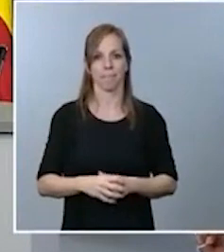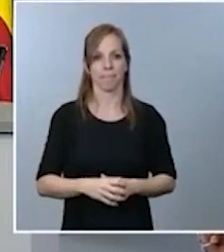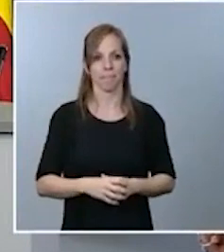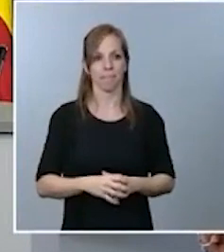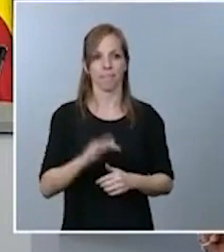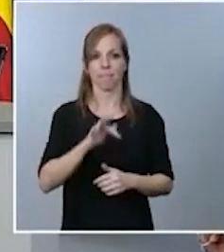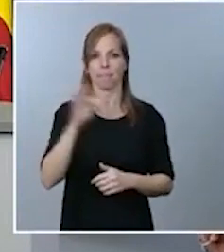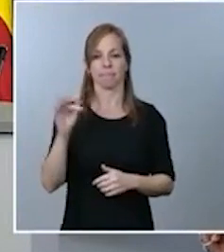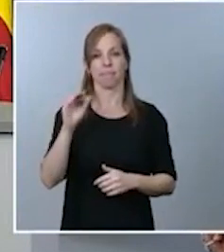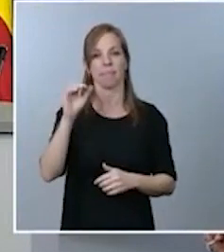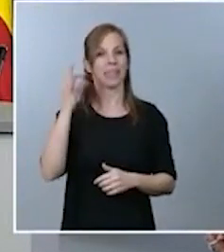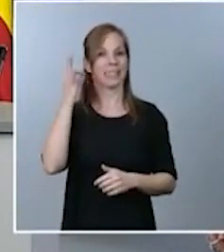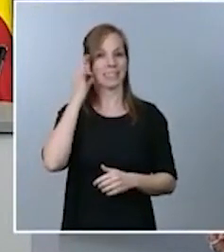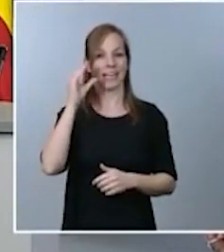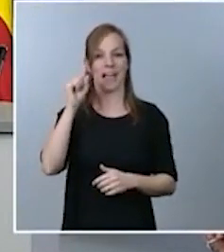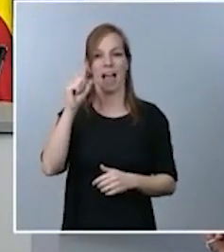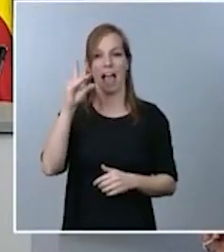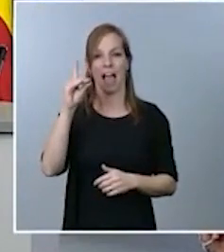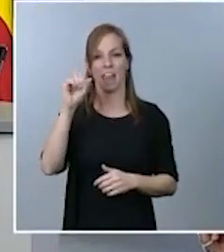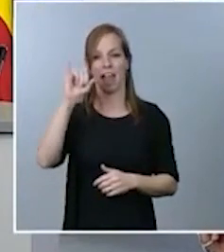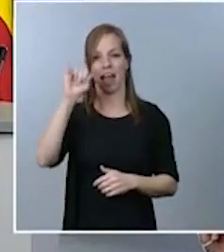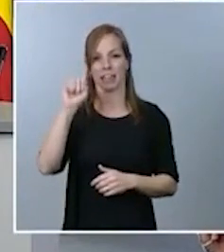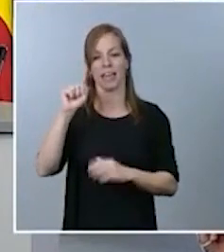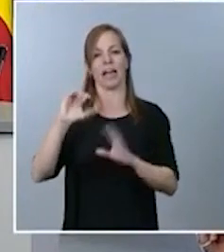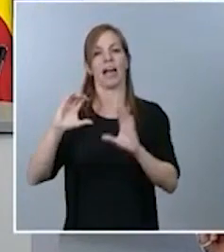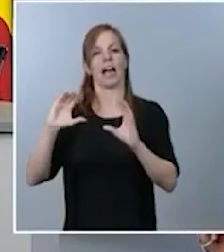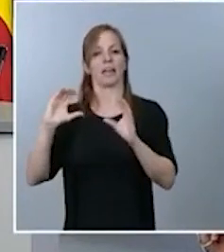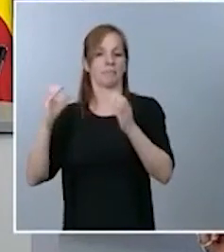González de la Agencia EFE. Buenas tardes.